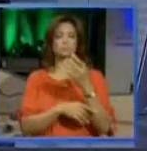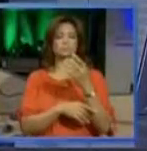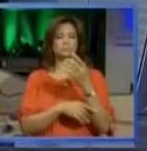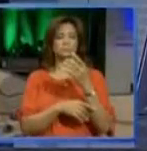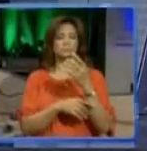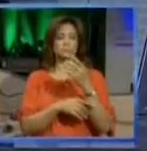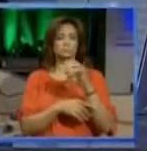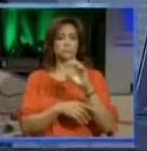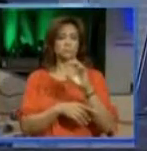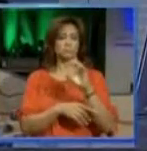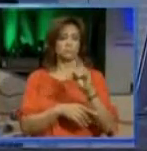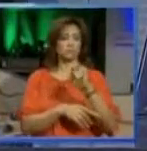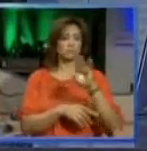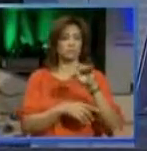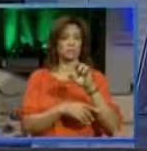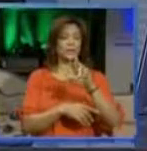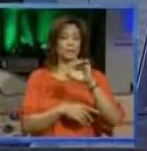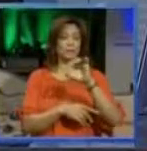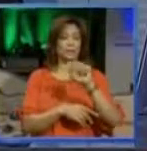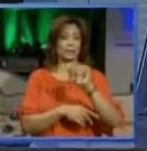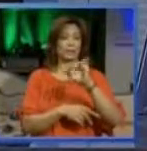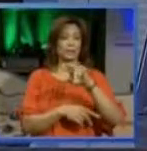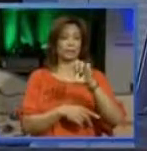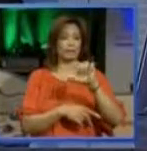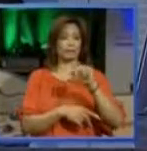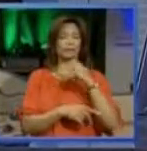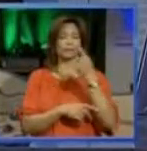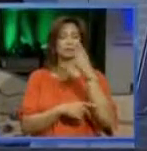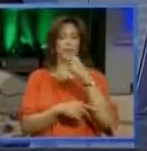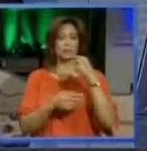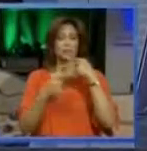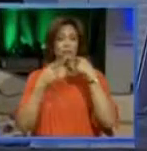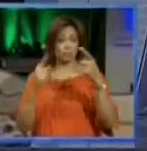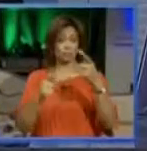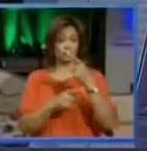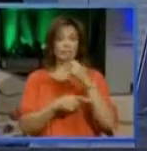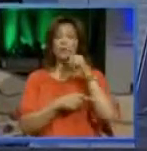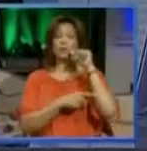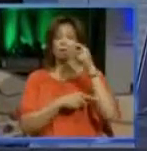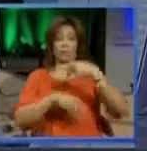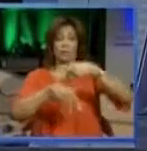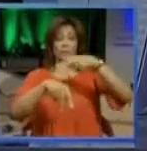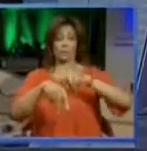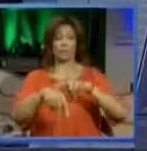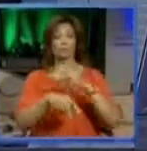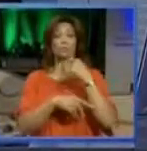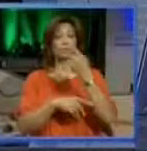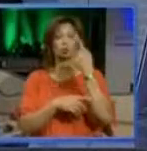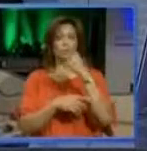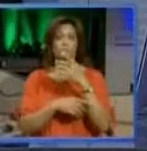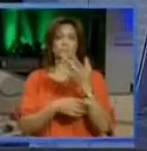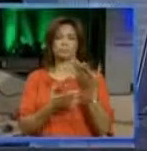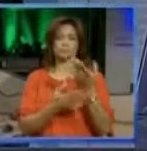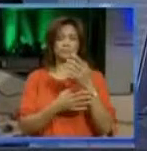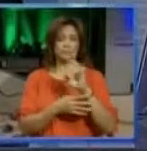DNCD, Raisa de la Cruz. Ayer trascendió en los medios de Puerto Rico que la